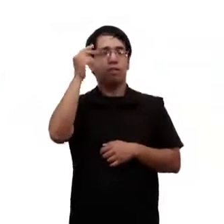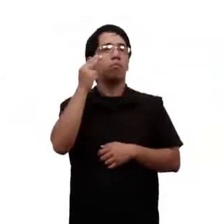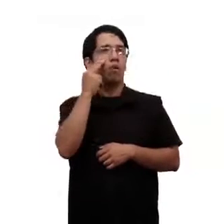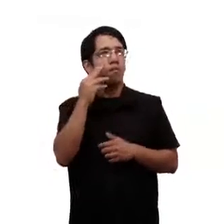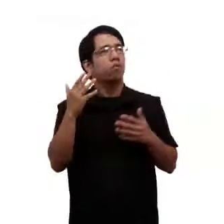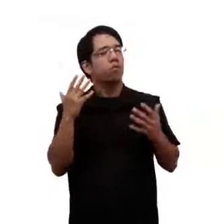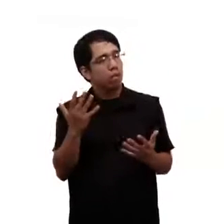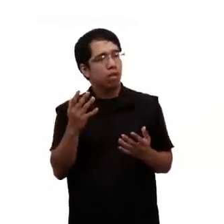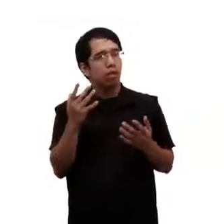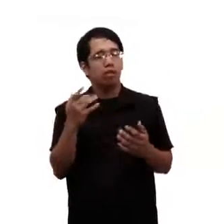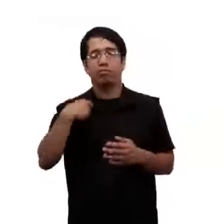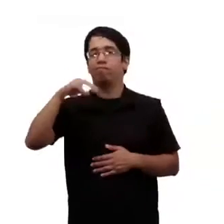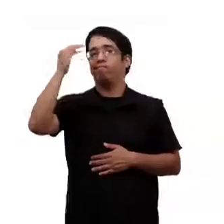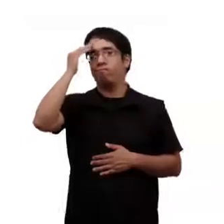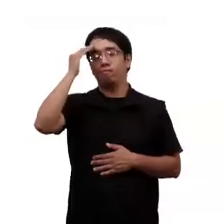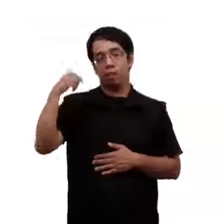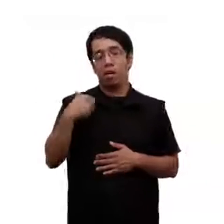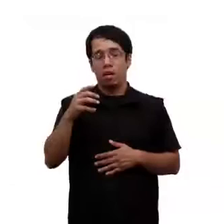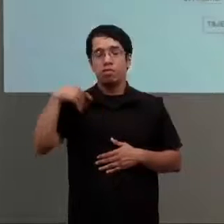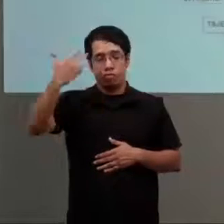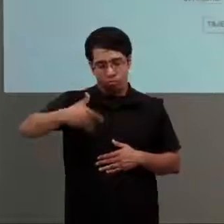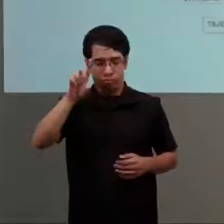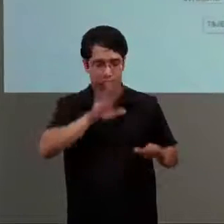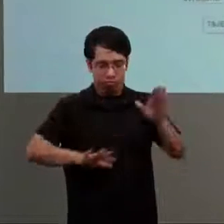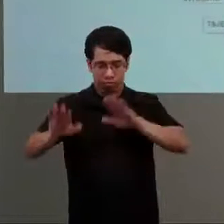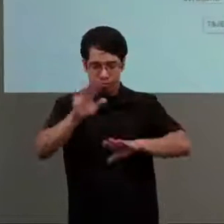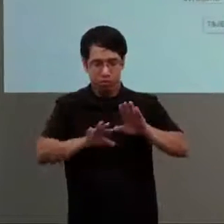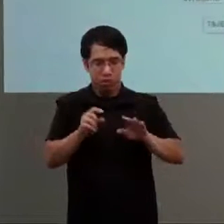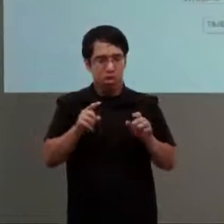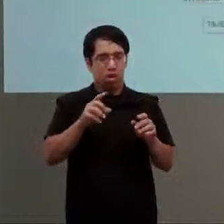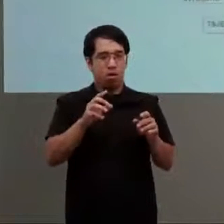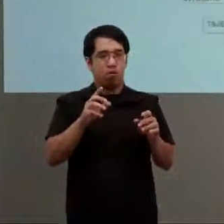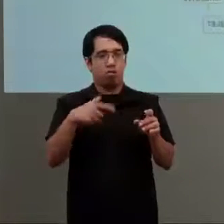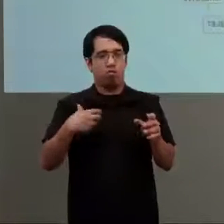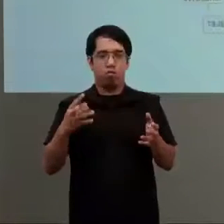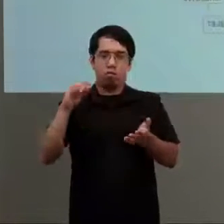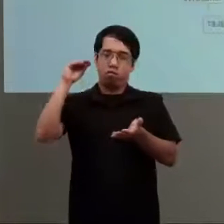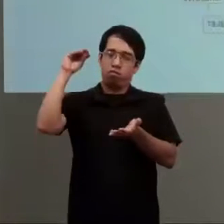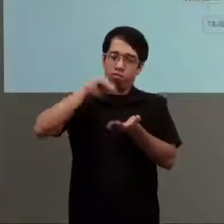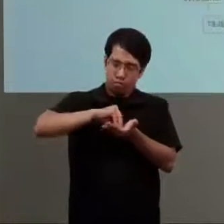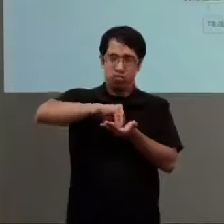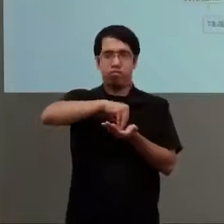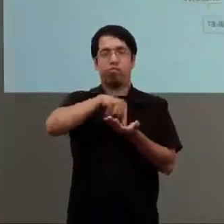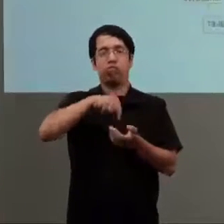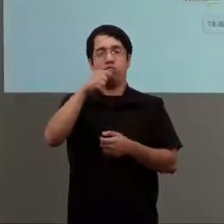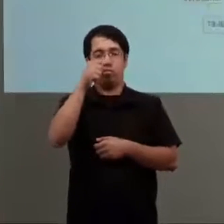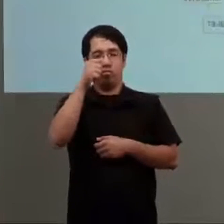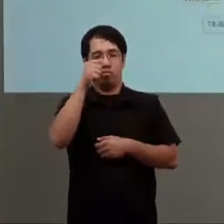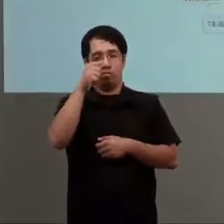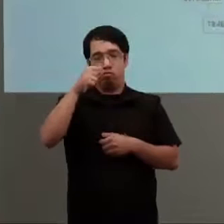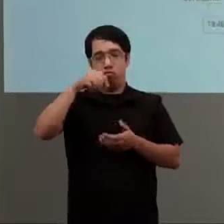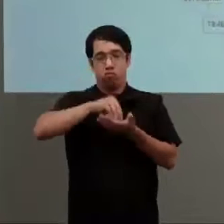como secretaría? articular como un ente rector que tiene que diseñar, que tiene que